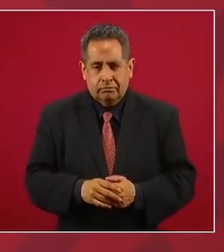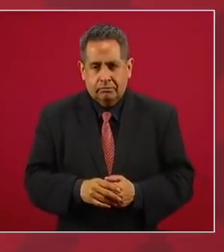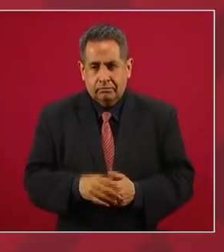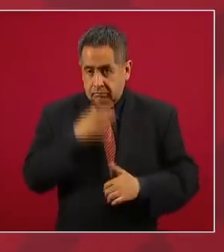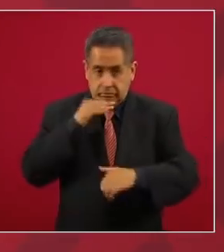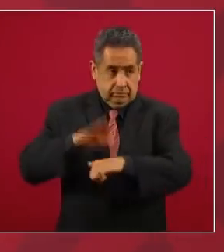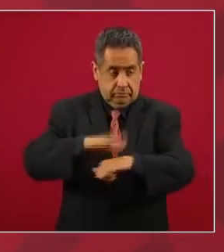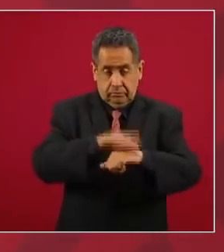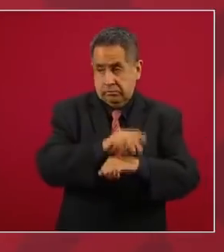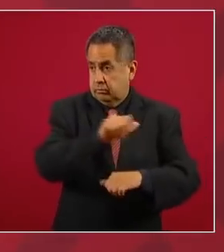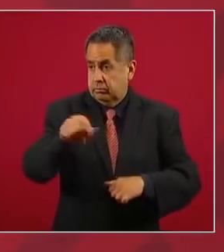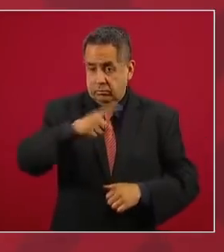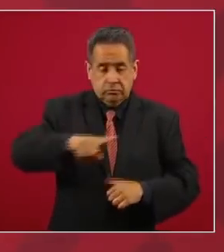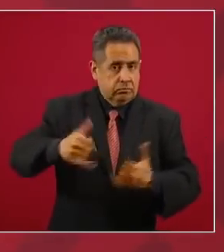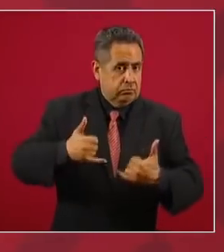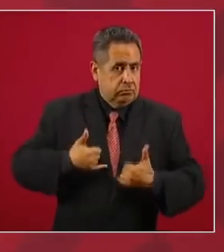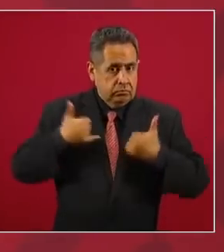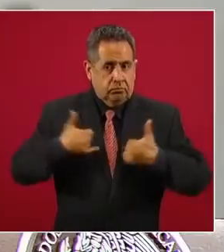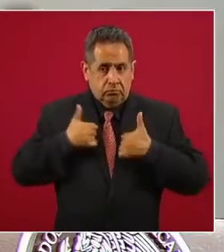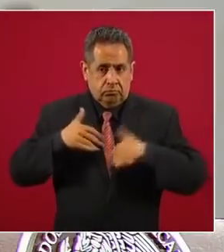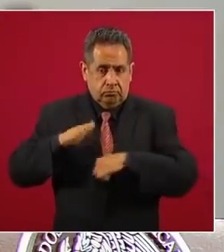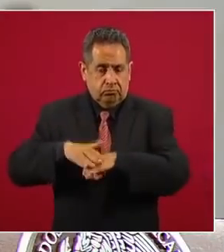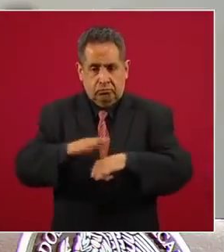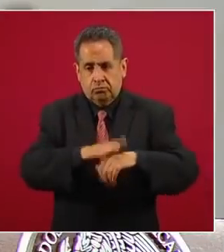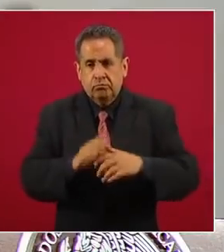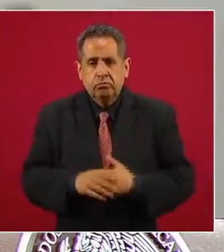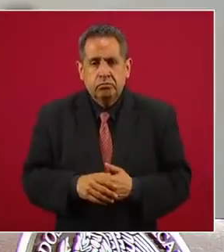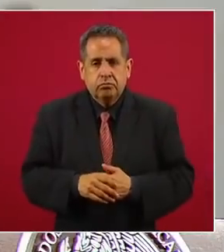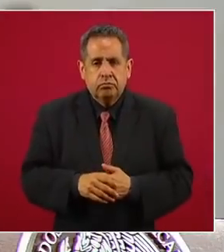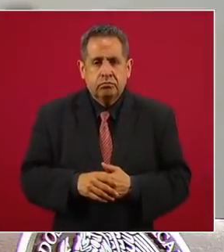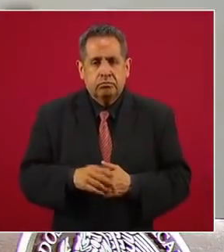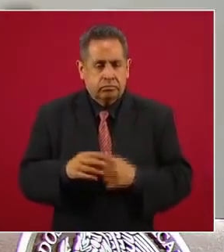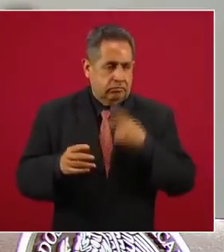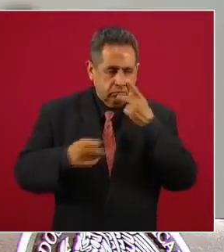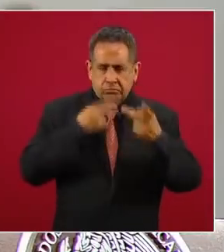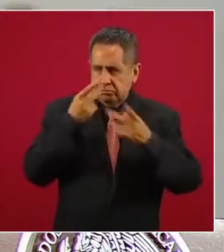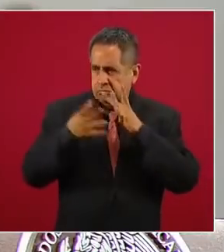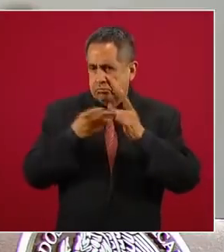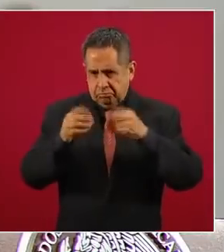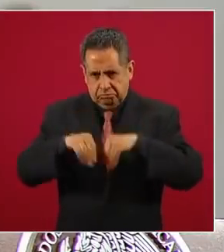jóvenes, porque ya hay que estar hablando,